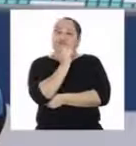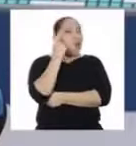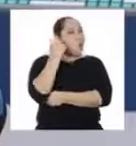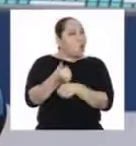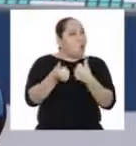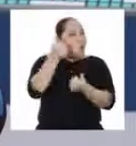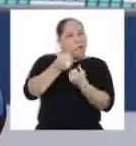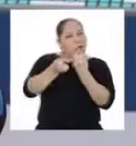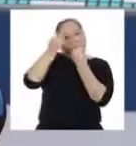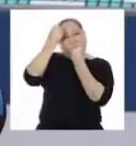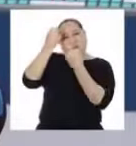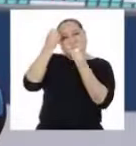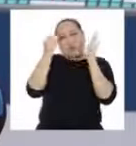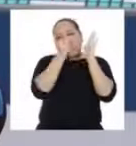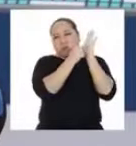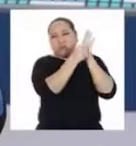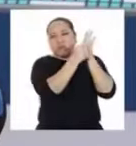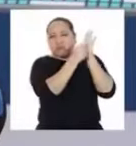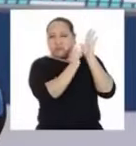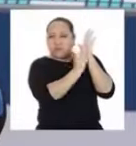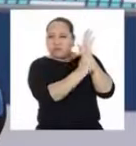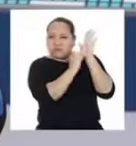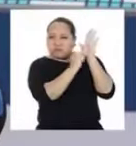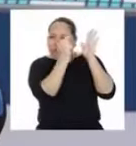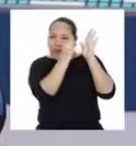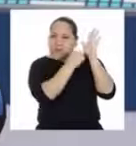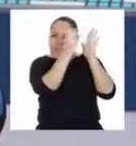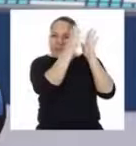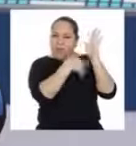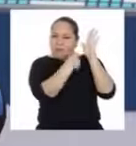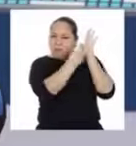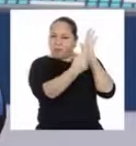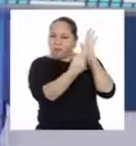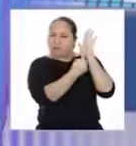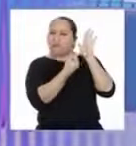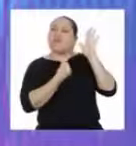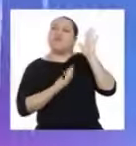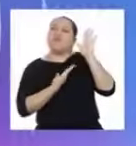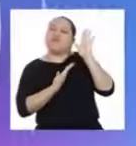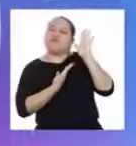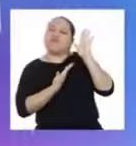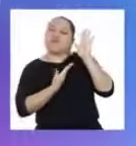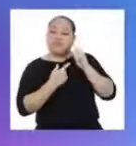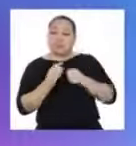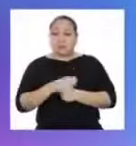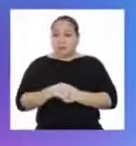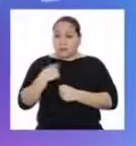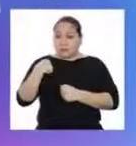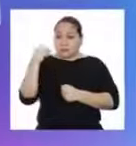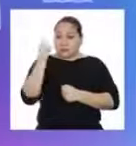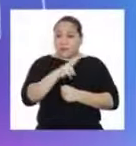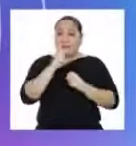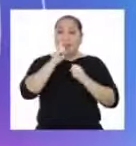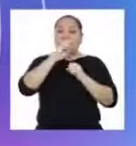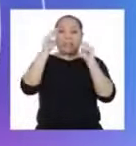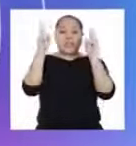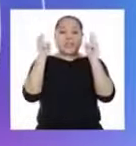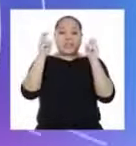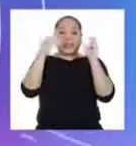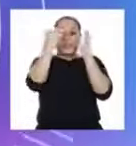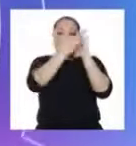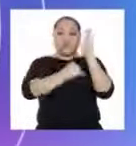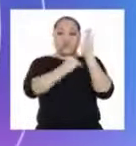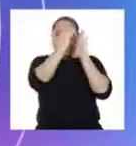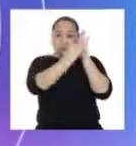¿Qué información se registra en esta tabla de frecuencias? Por lo que dice el